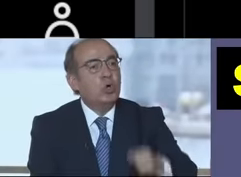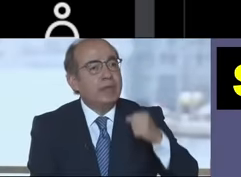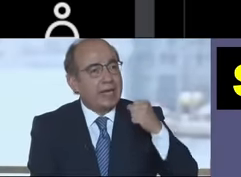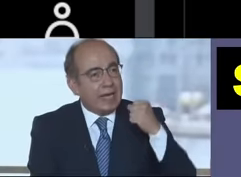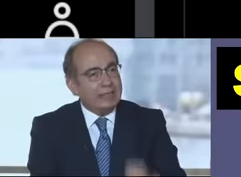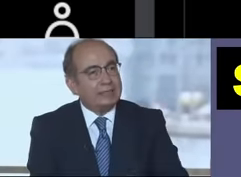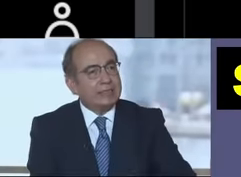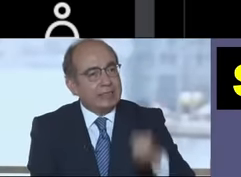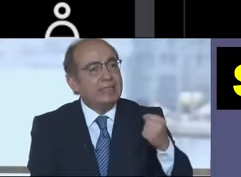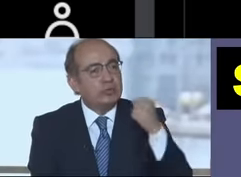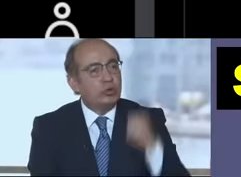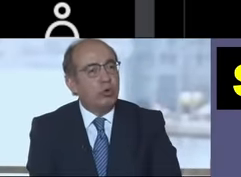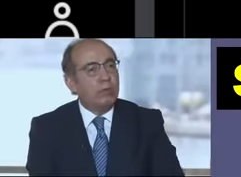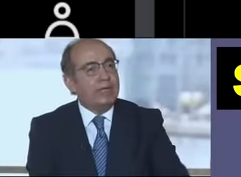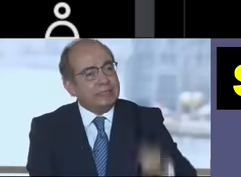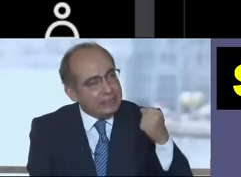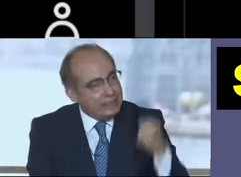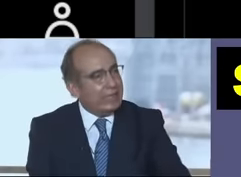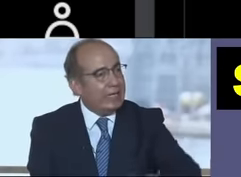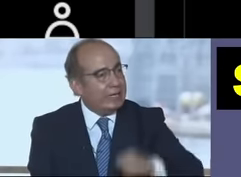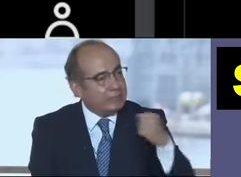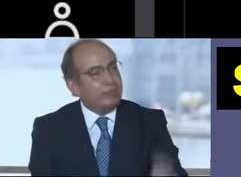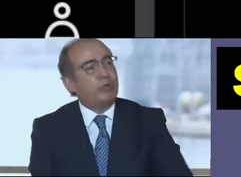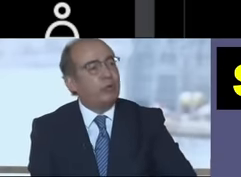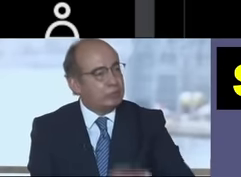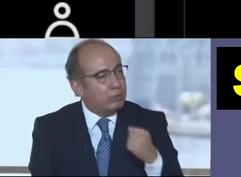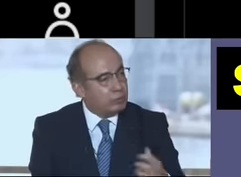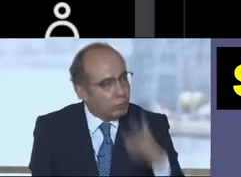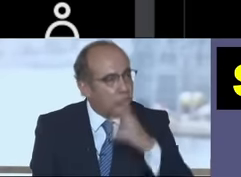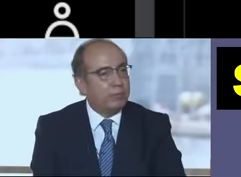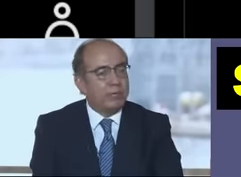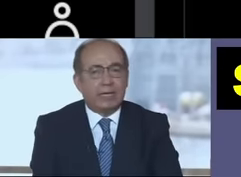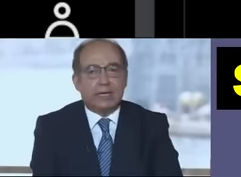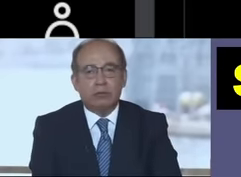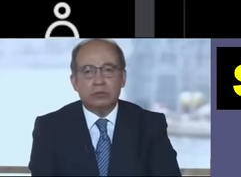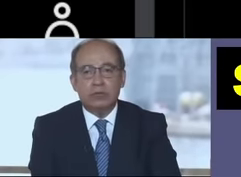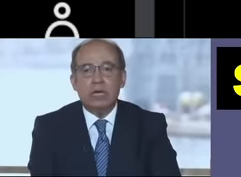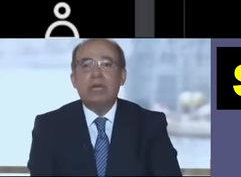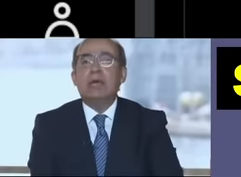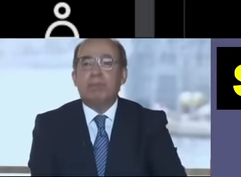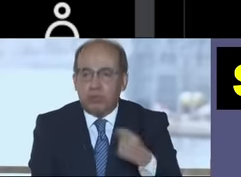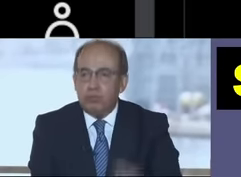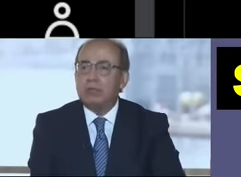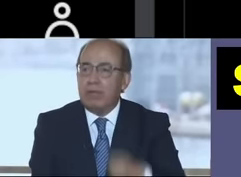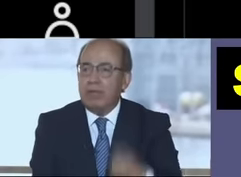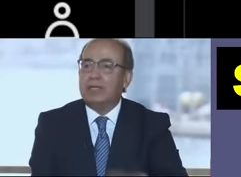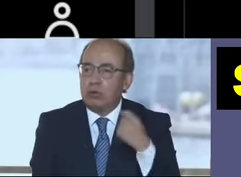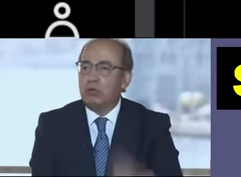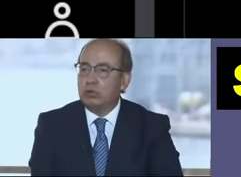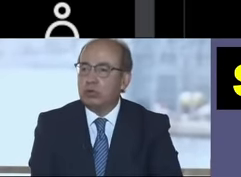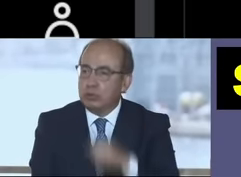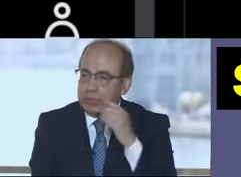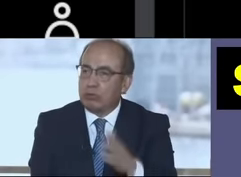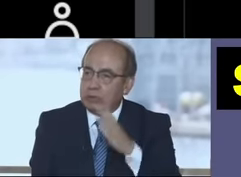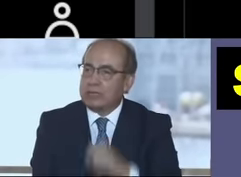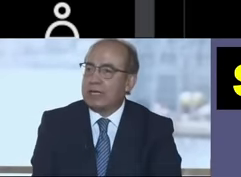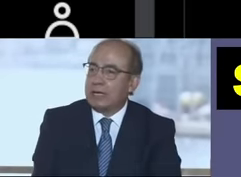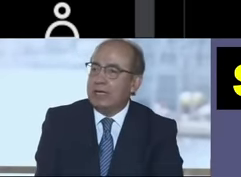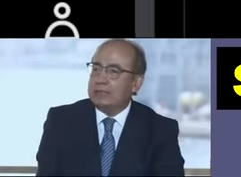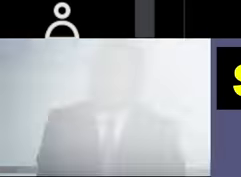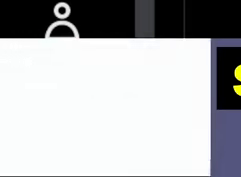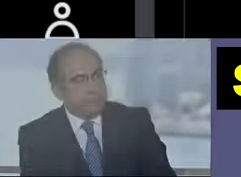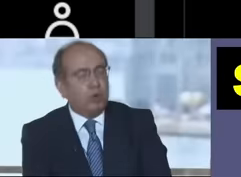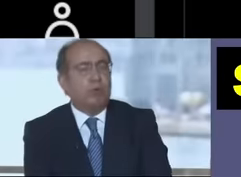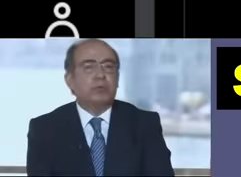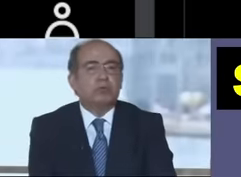mira, yo lo tengo bien documentado, cómo se robaron 50... ¿Por qué robo? 50 millones de dólares a través de la compra de un detector molecular